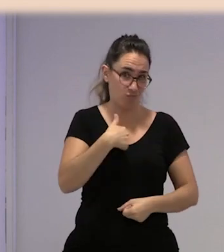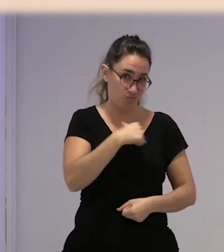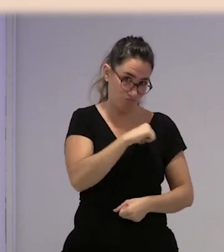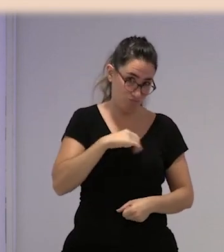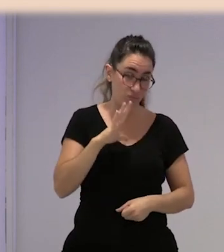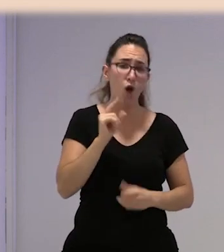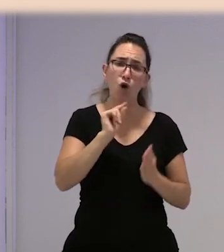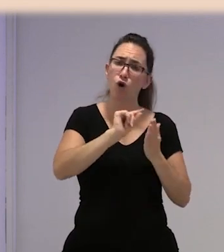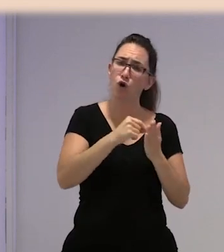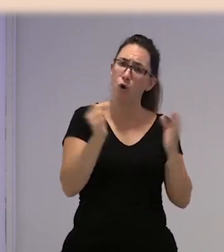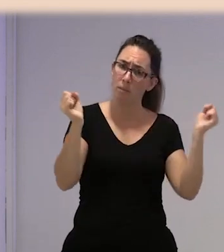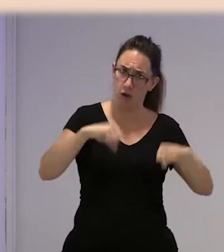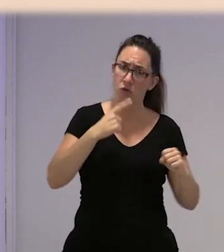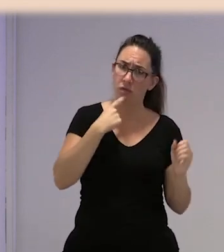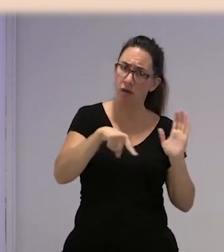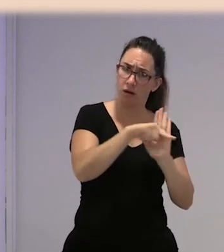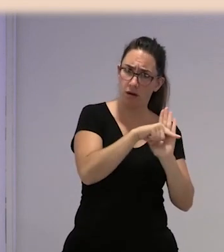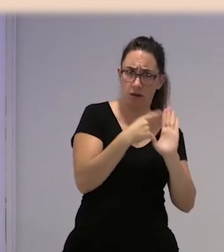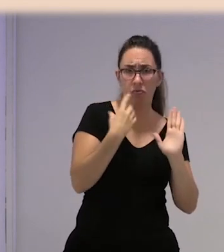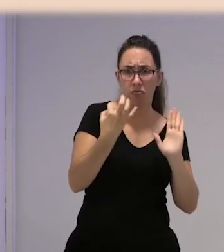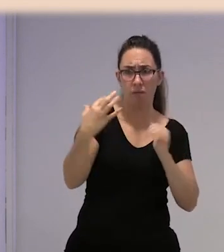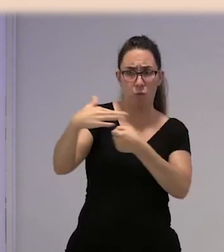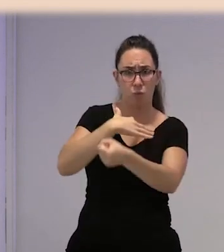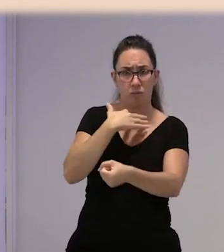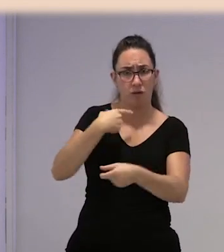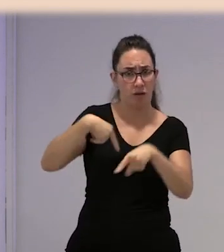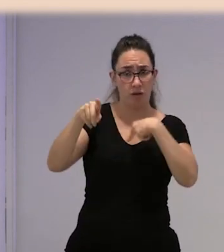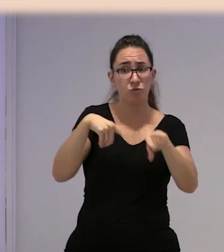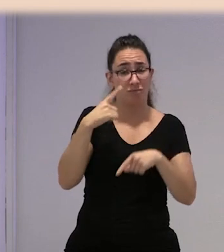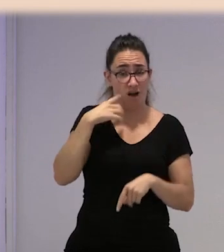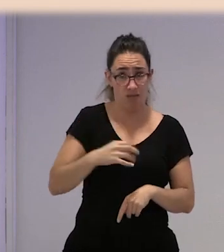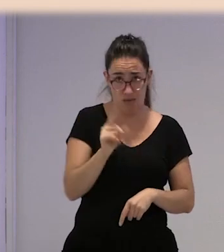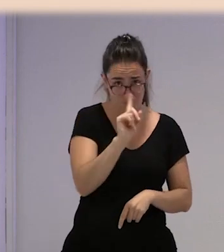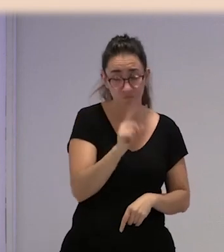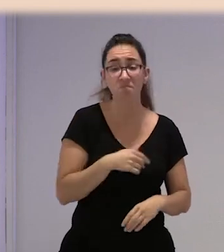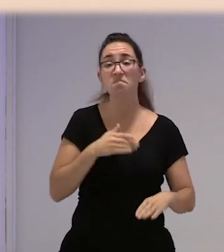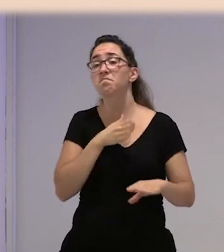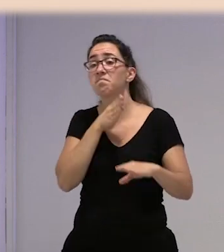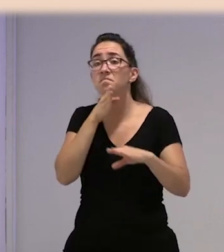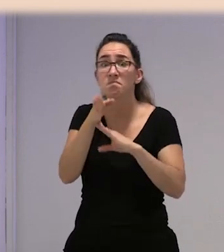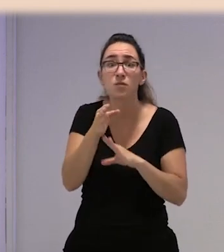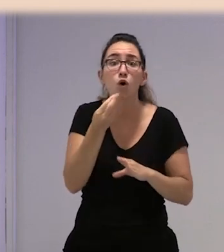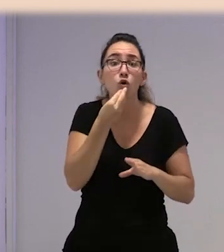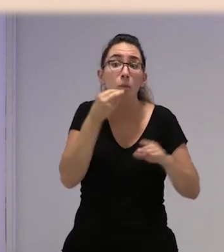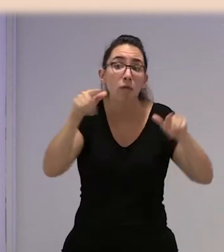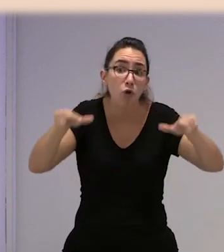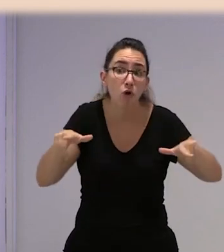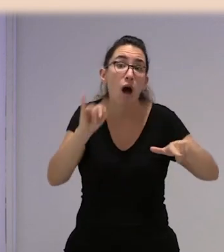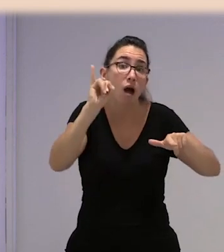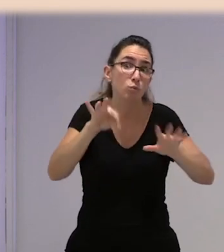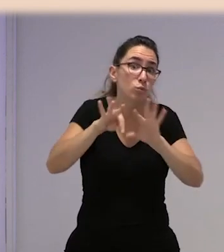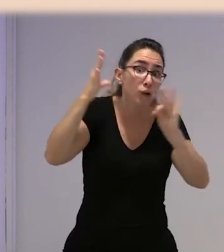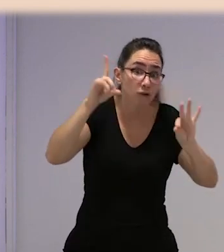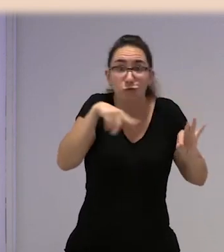lo dice así y lo establece así por ley. Y luego pues llegas al comedor, si es que tienes suerte de que haya comedor, y